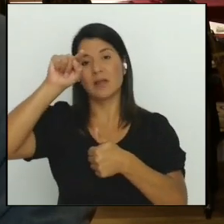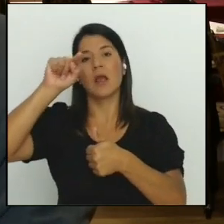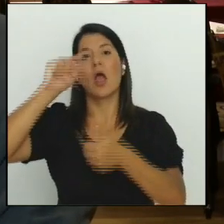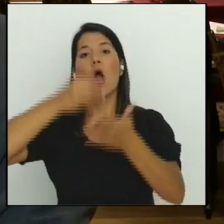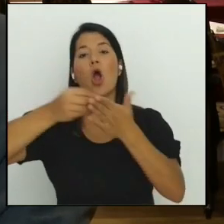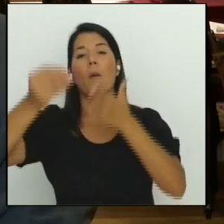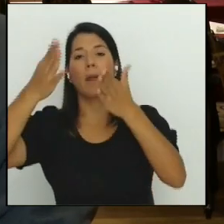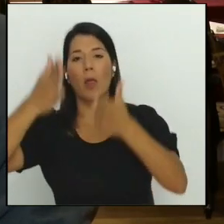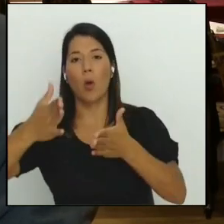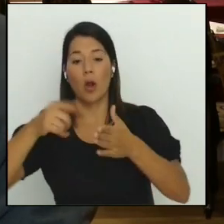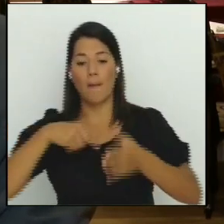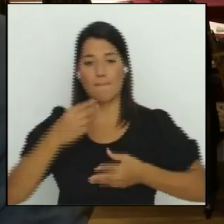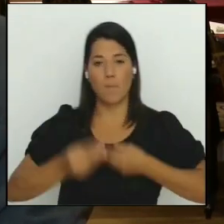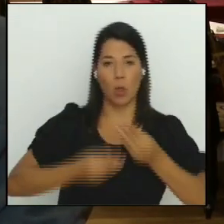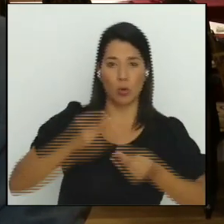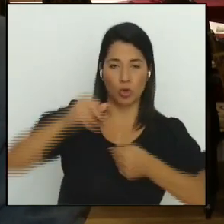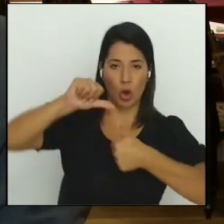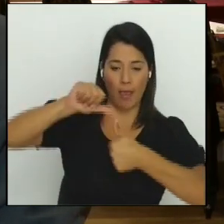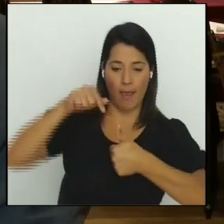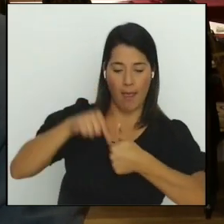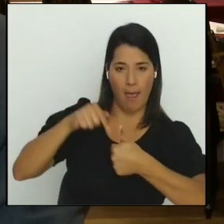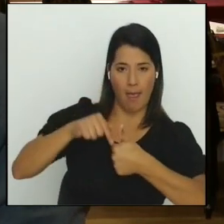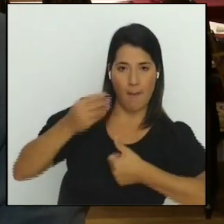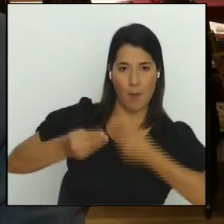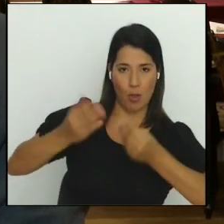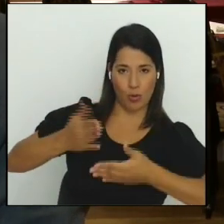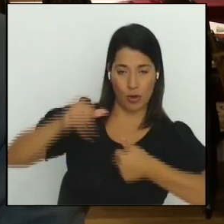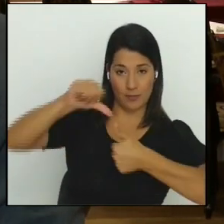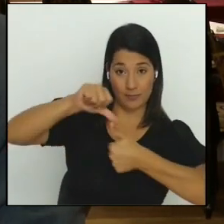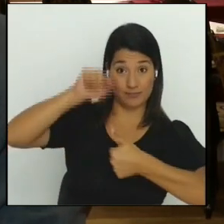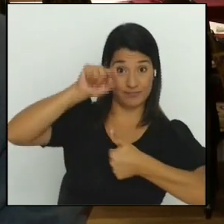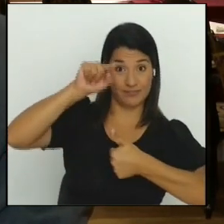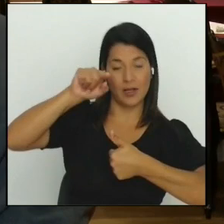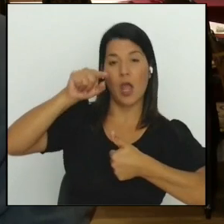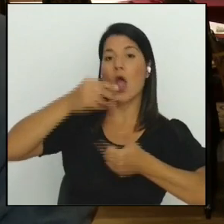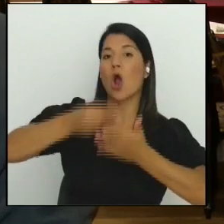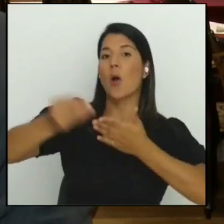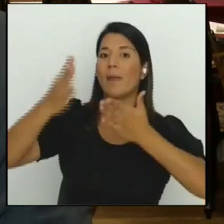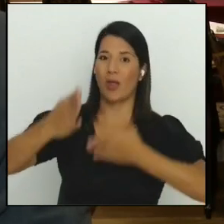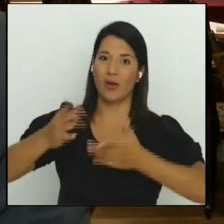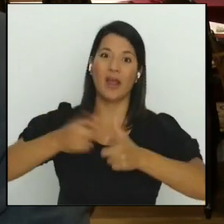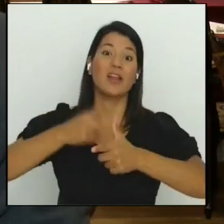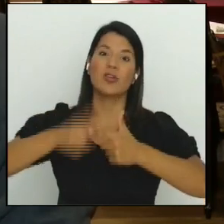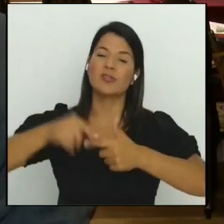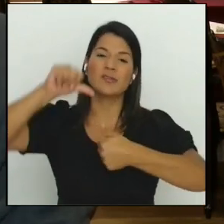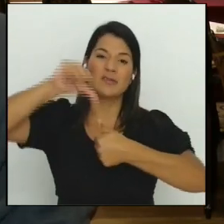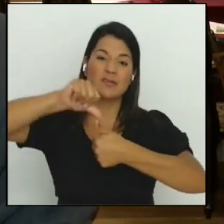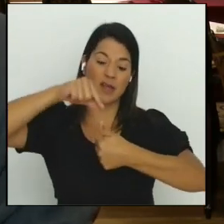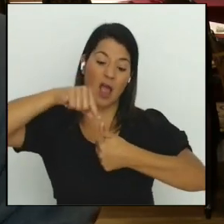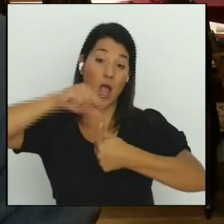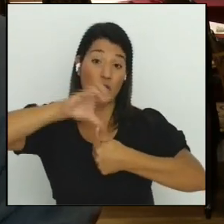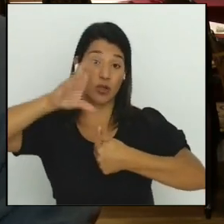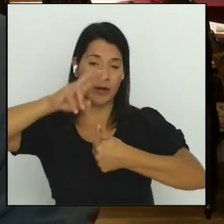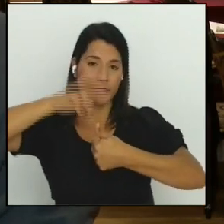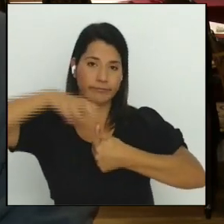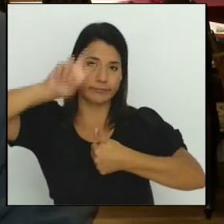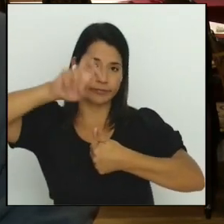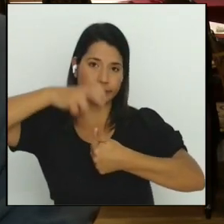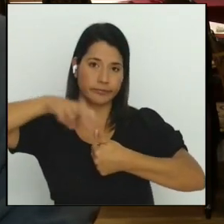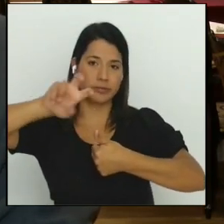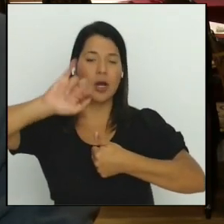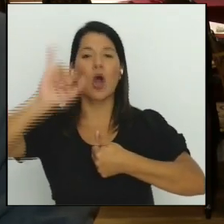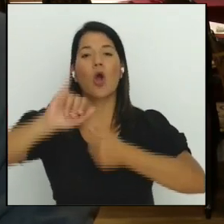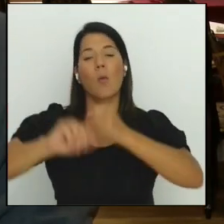fenómeno el cual nos golpea duramente y directamente. Estos grupos tienden a sentarse en los países. Es un fenómeno muy